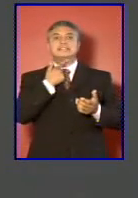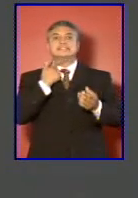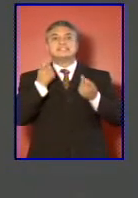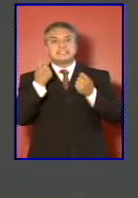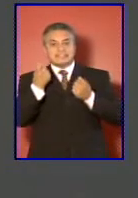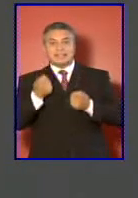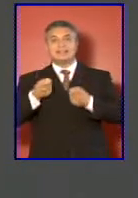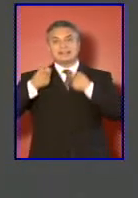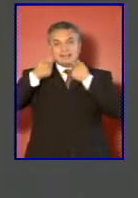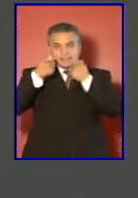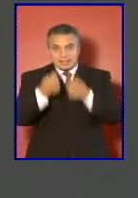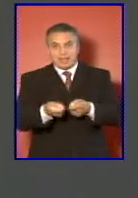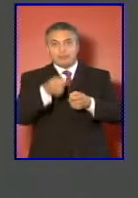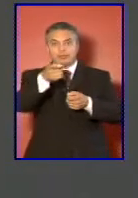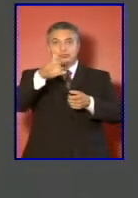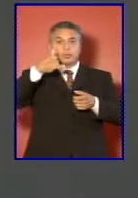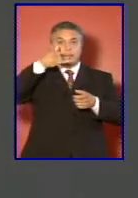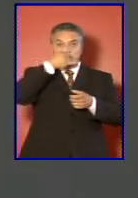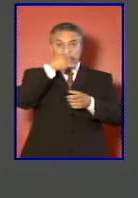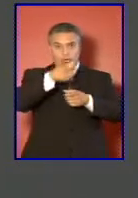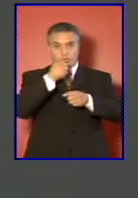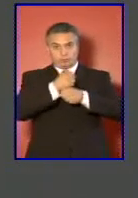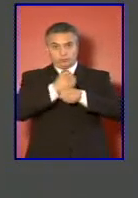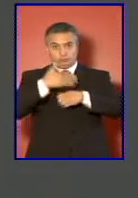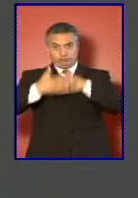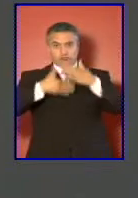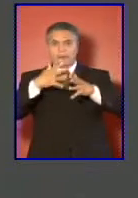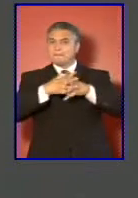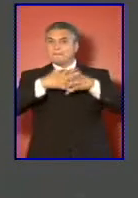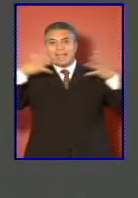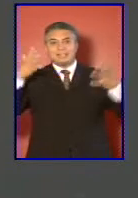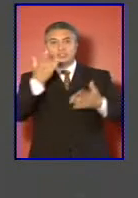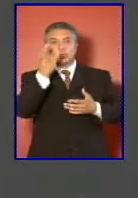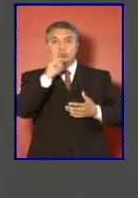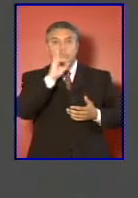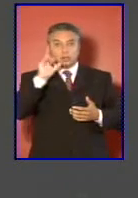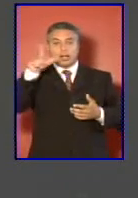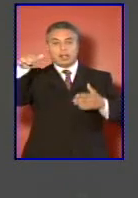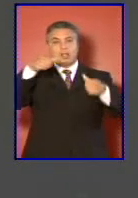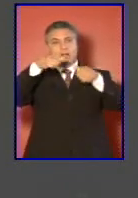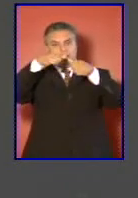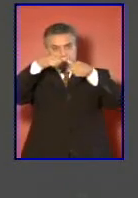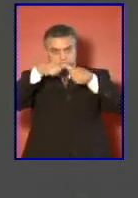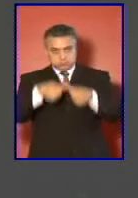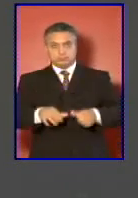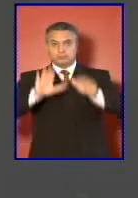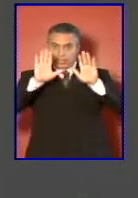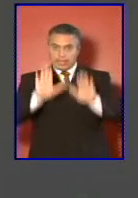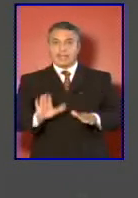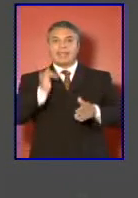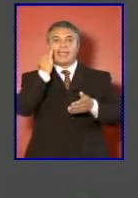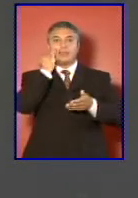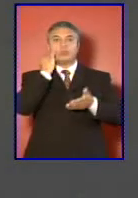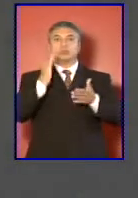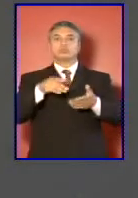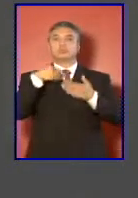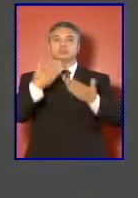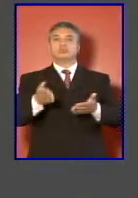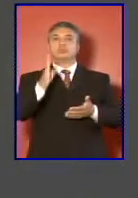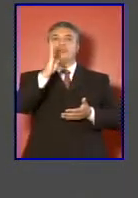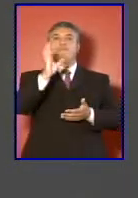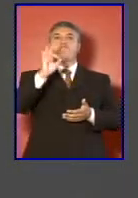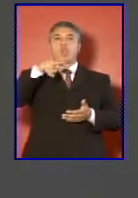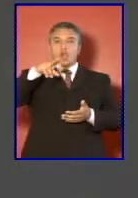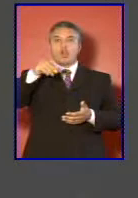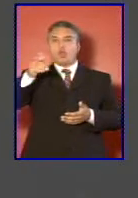para que durante su periodo de desempeño más útil permanezcan en las instituciones recibiendo un bono al